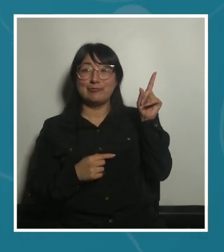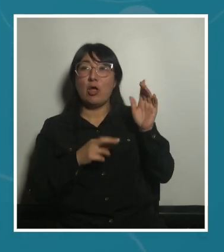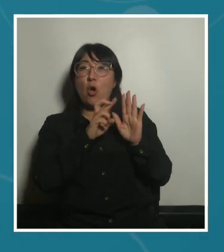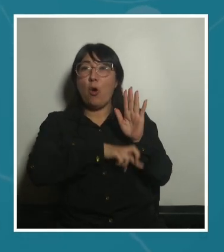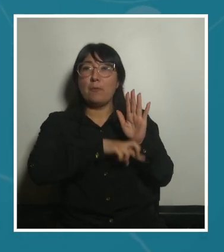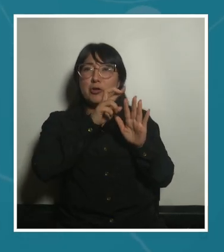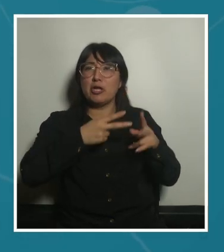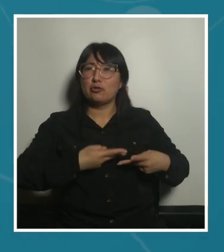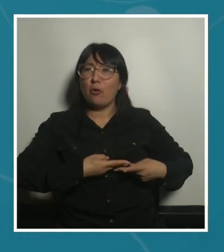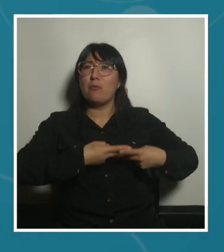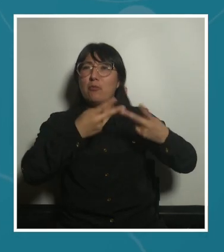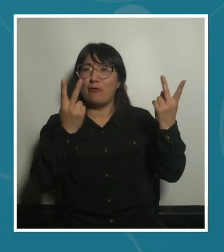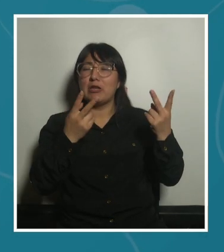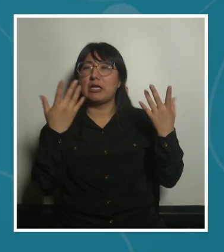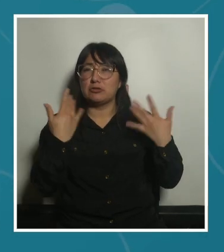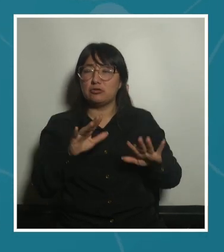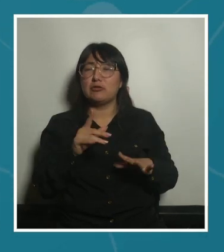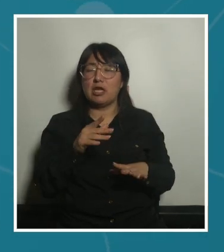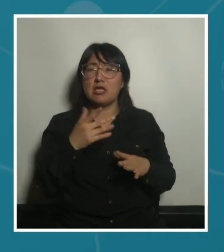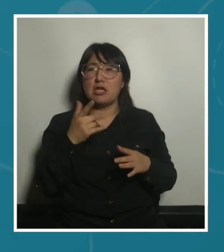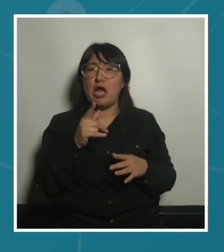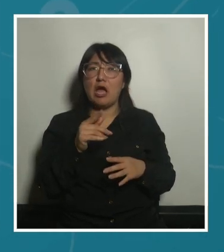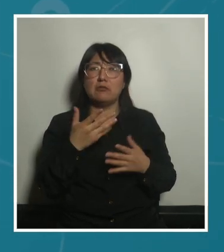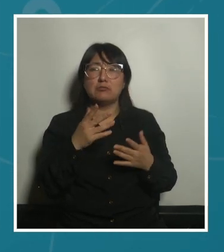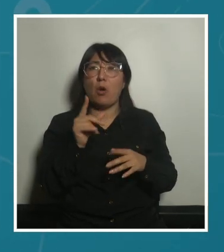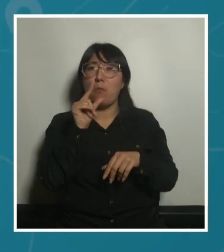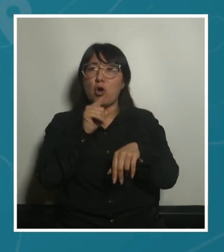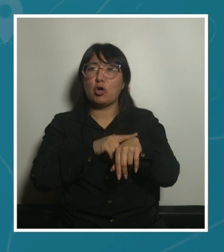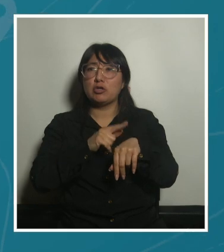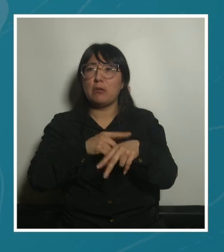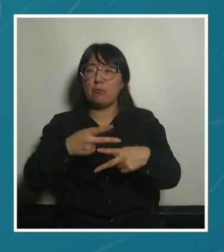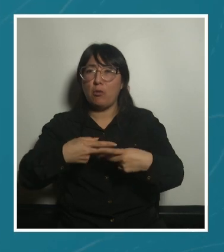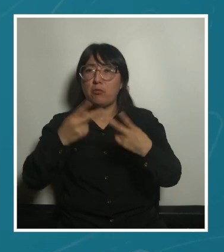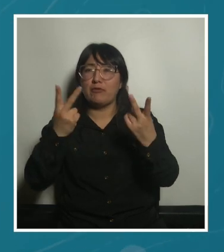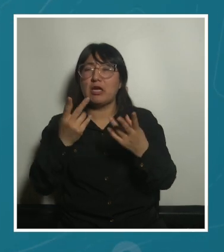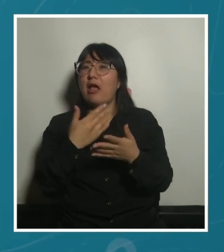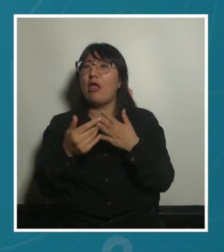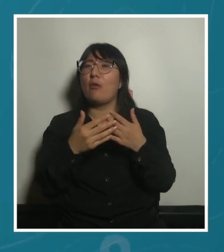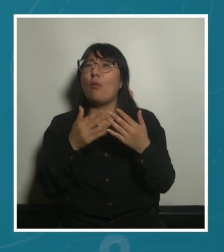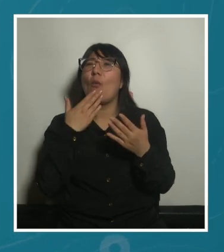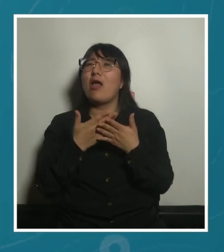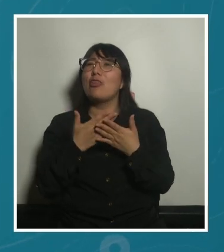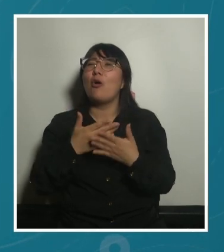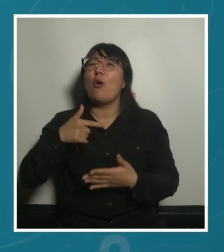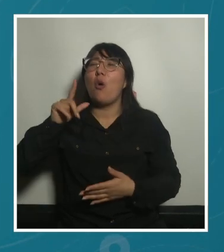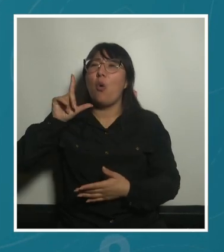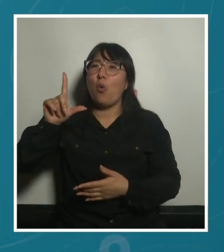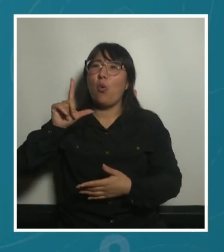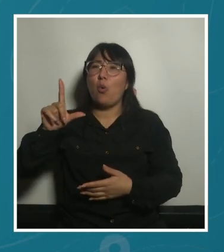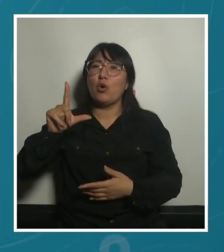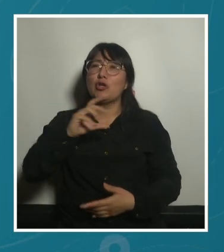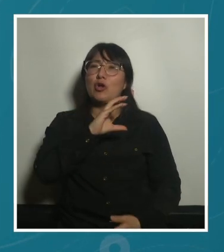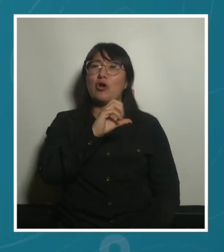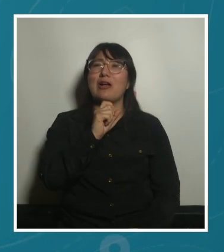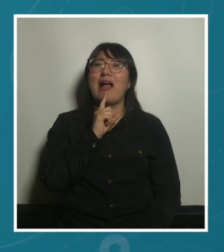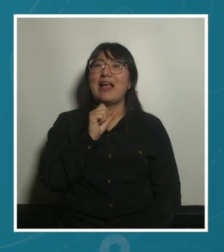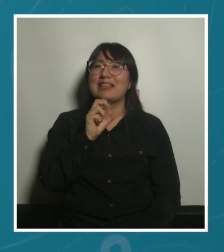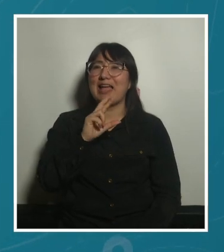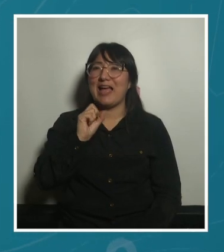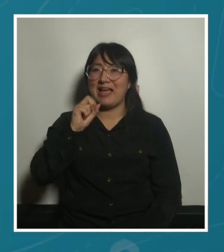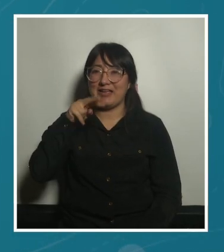publicación que acaba de salir publicada en julio que está en catalán pero que